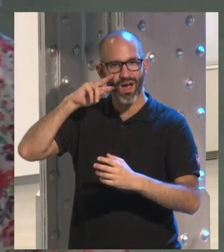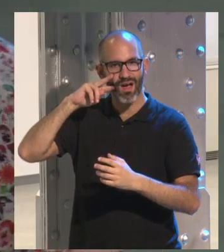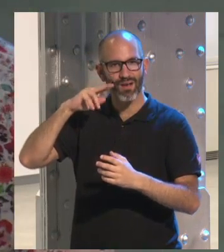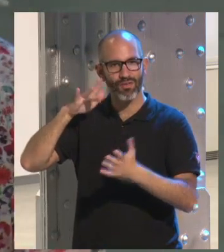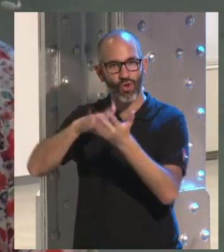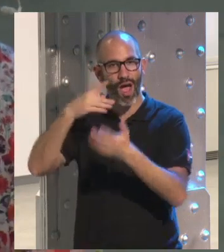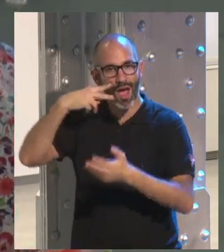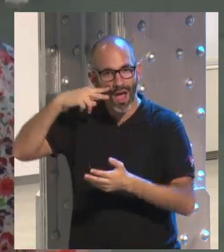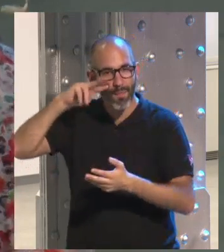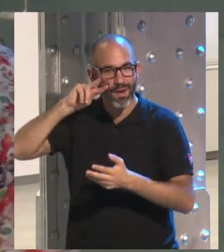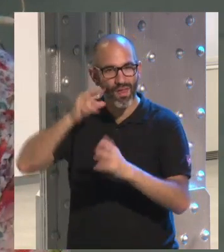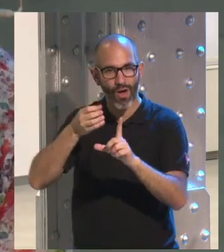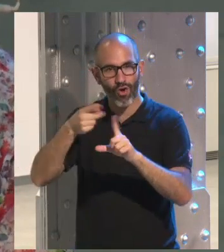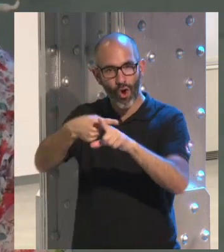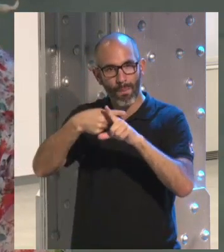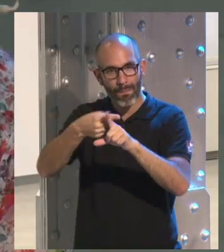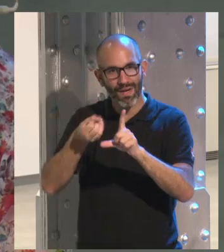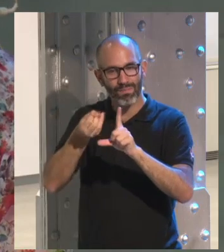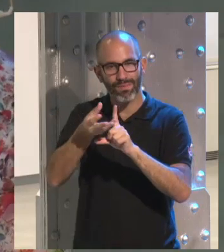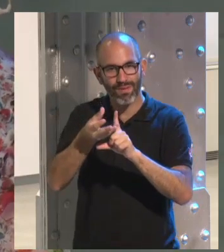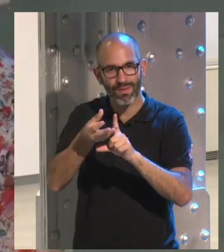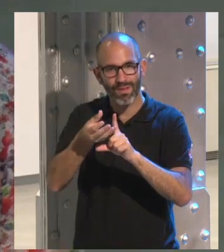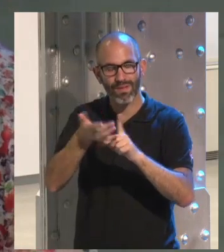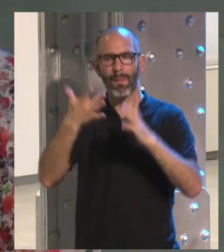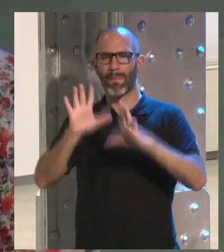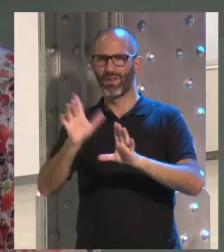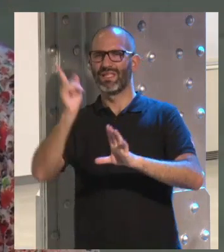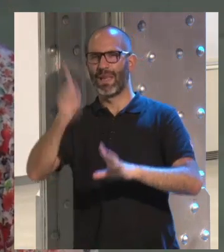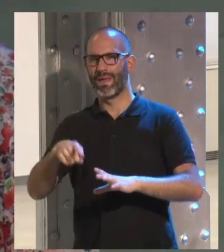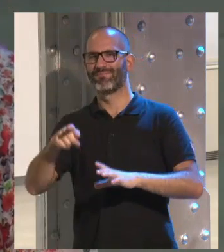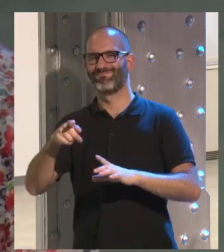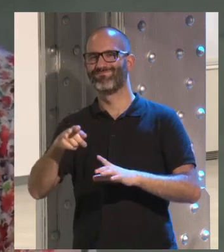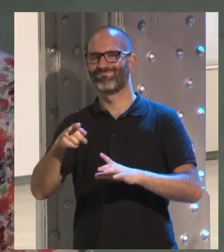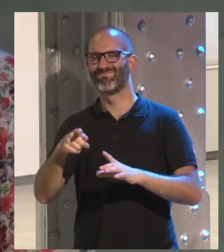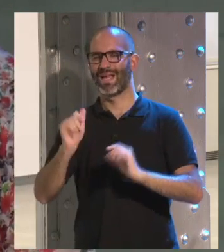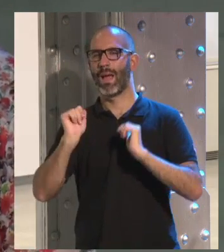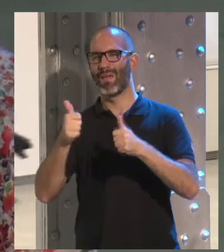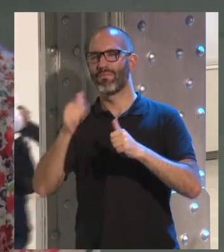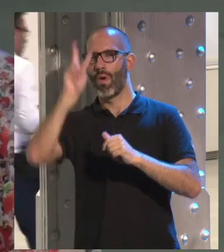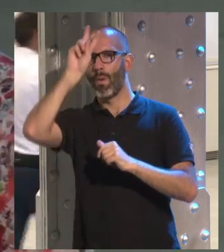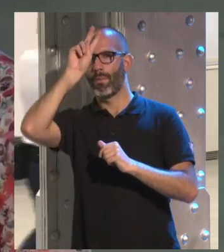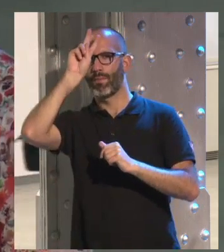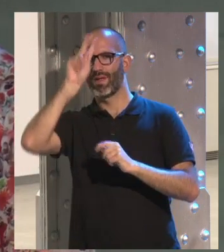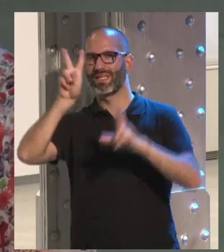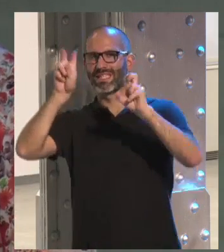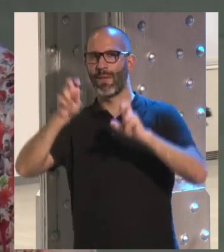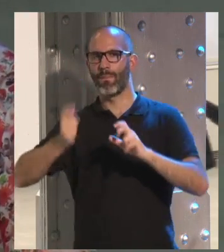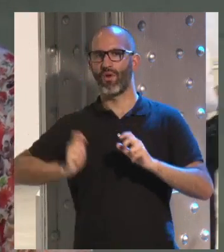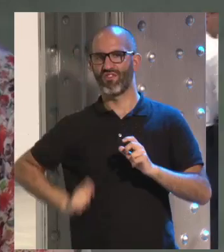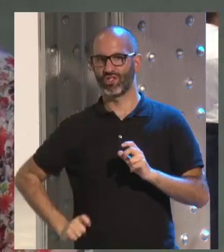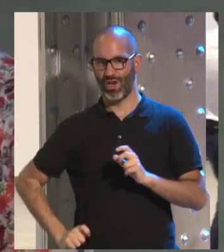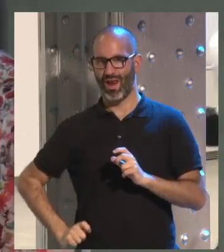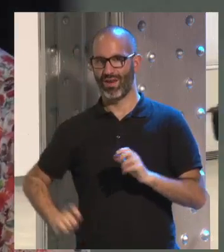priorizaban compartir la experiencia, pero también es cierto que ellos empezaban a preocuparse por su vida profesional.